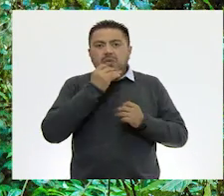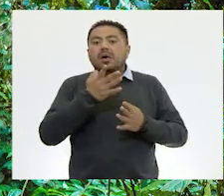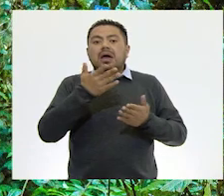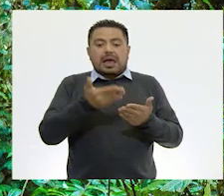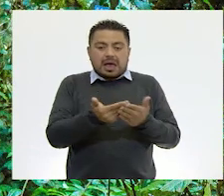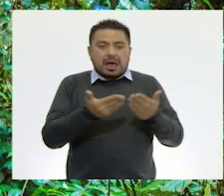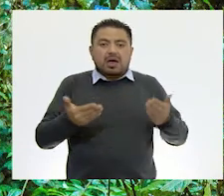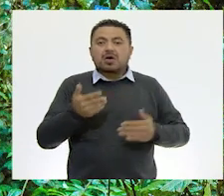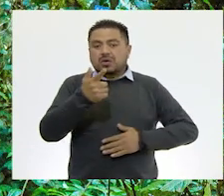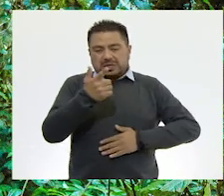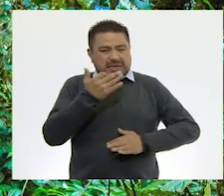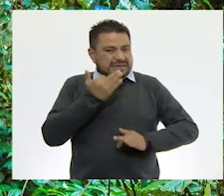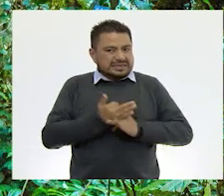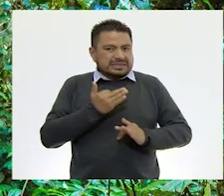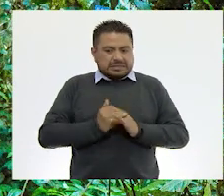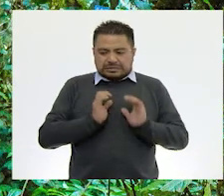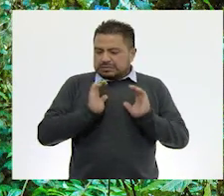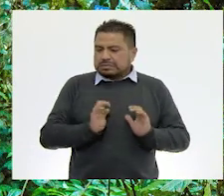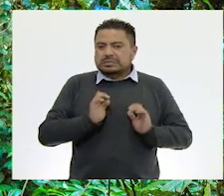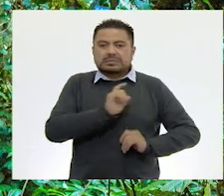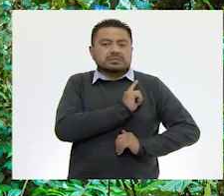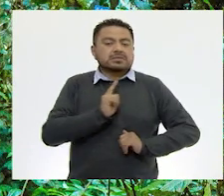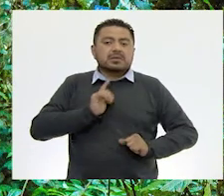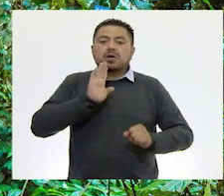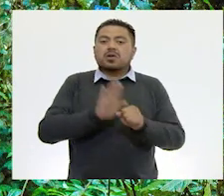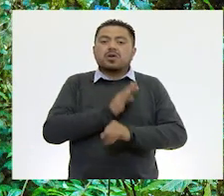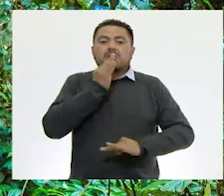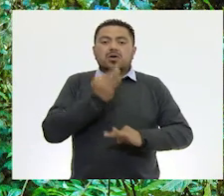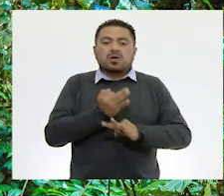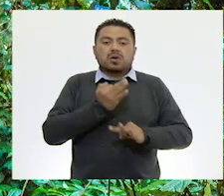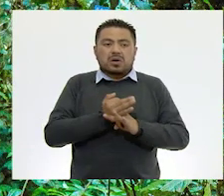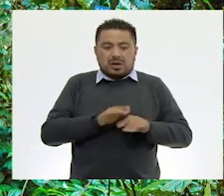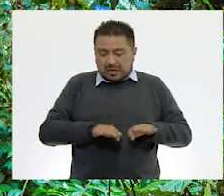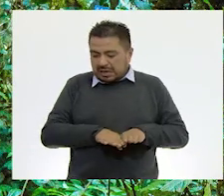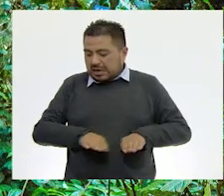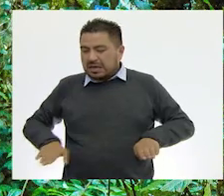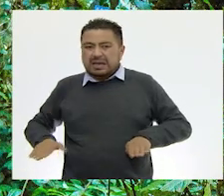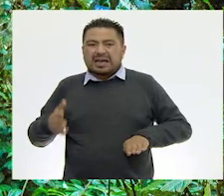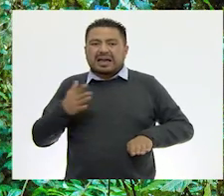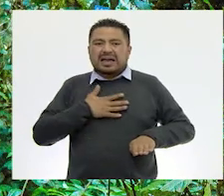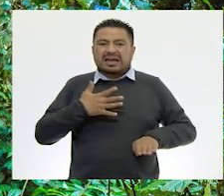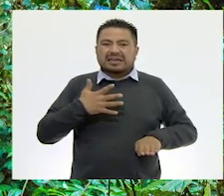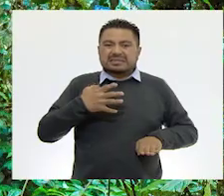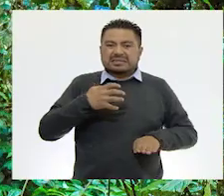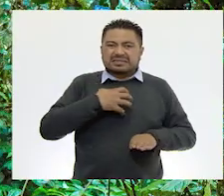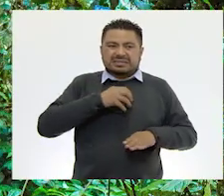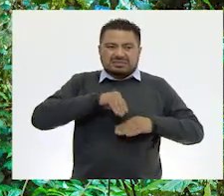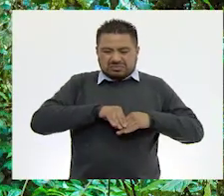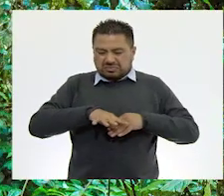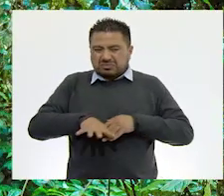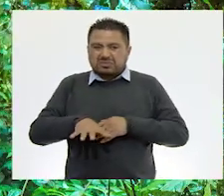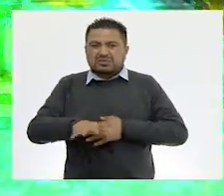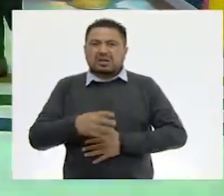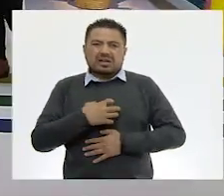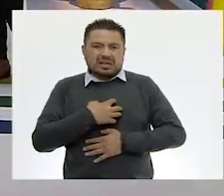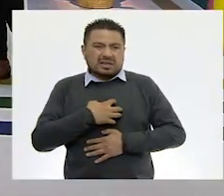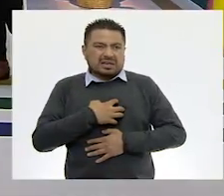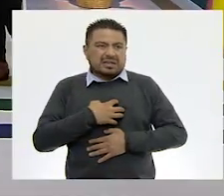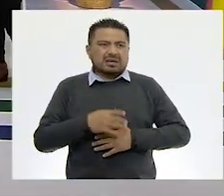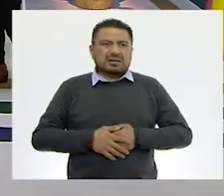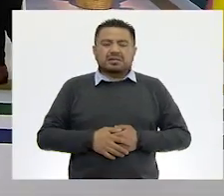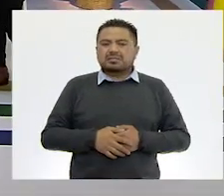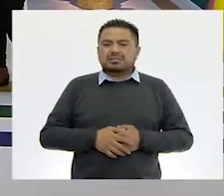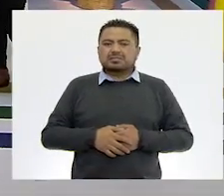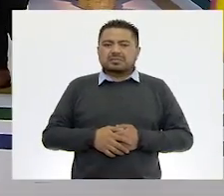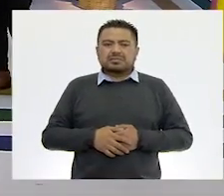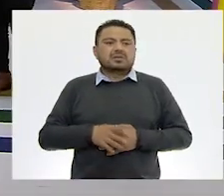Pues ahora tengan mucho cuidado porque en el piso hay muchas excretas. ¡Uy! ¿Excrementos? ¿Qué? ¿Excreé?